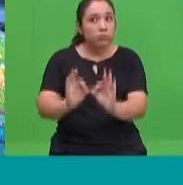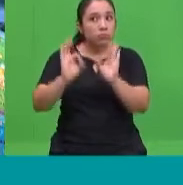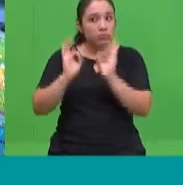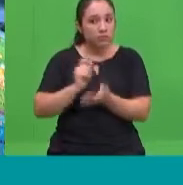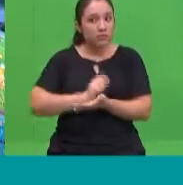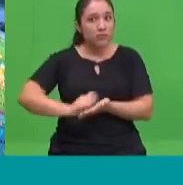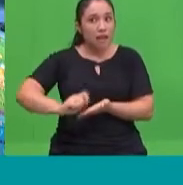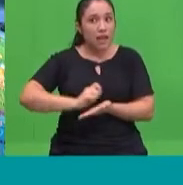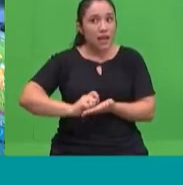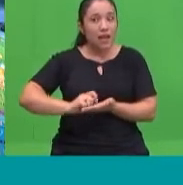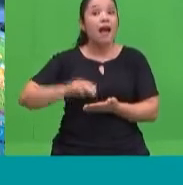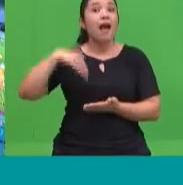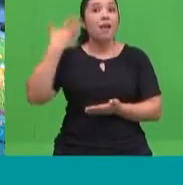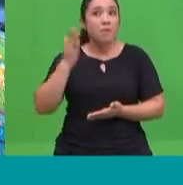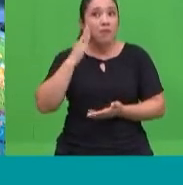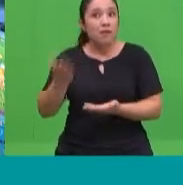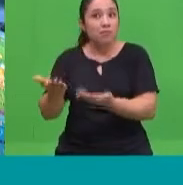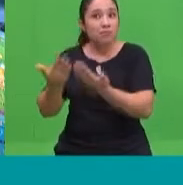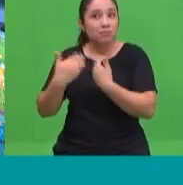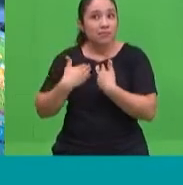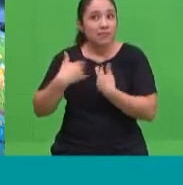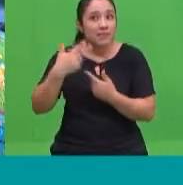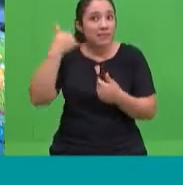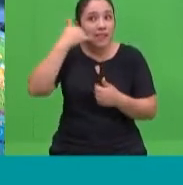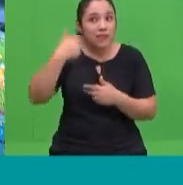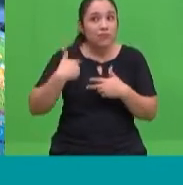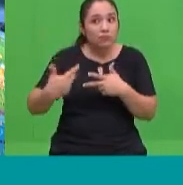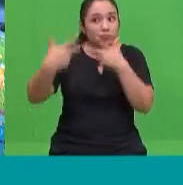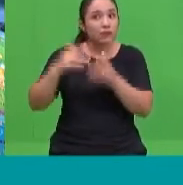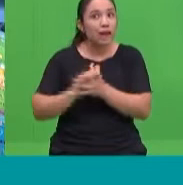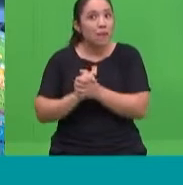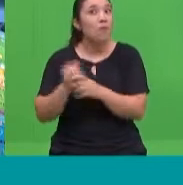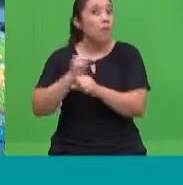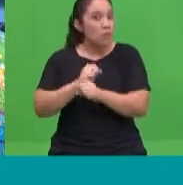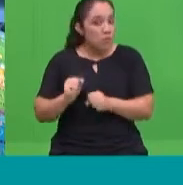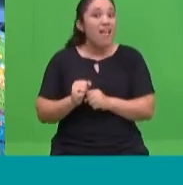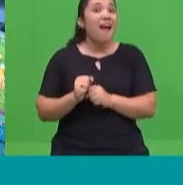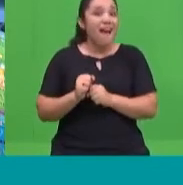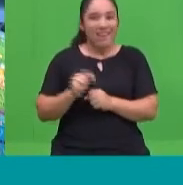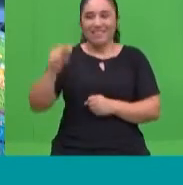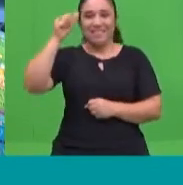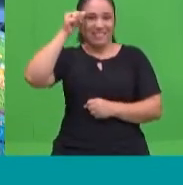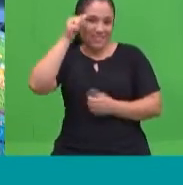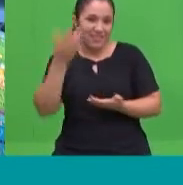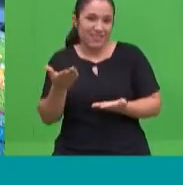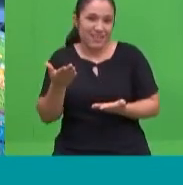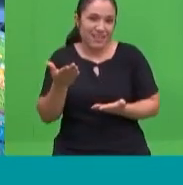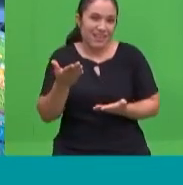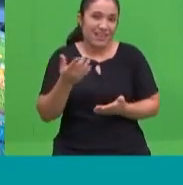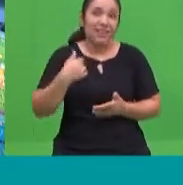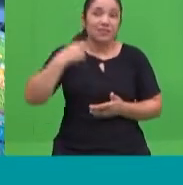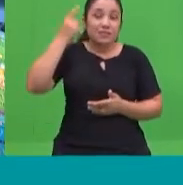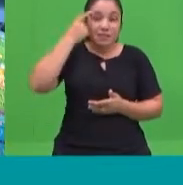y entonces tiene los privilegios. Entonces, cada acción que yo realizo tiene que tener una consecuencia. Esa